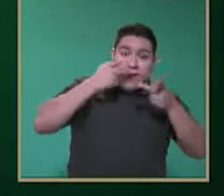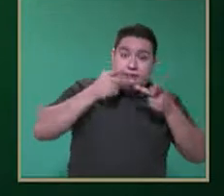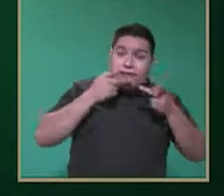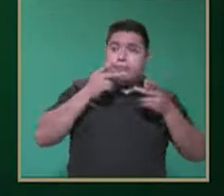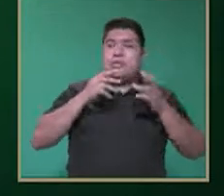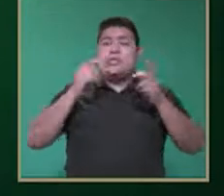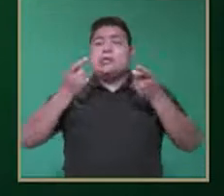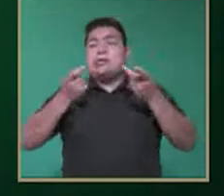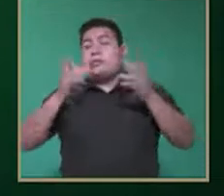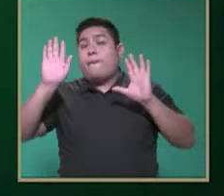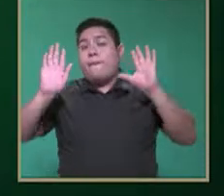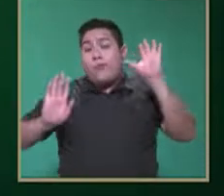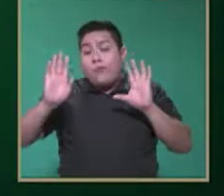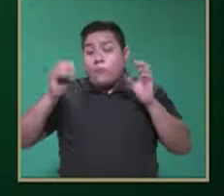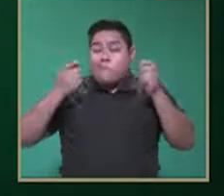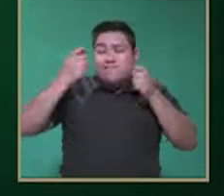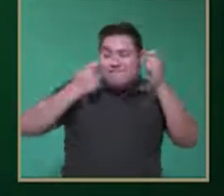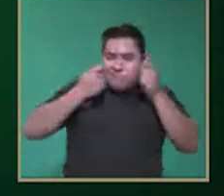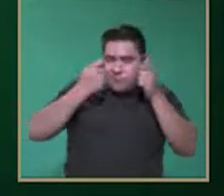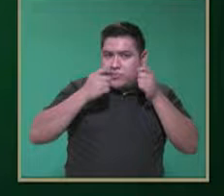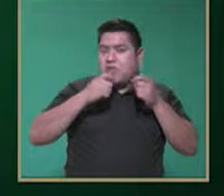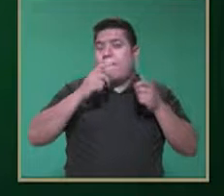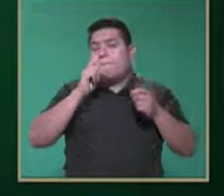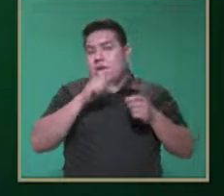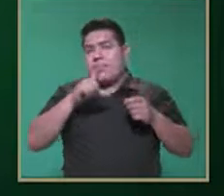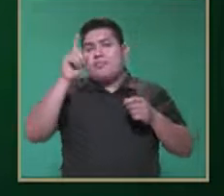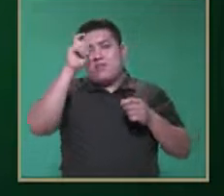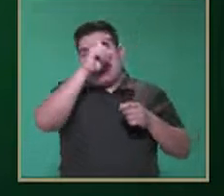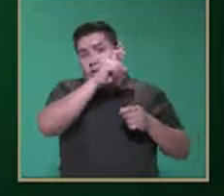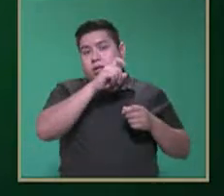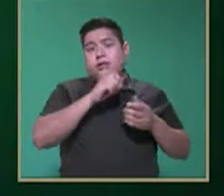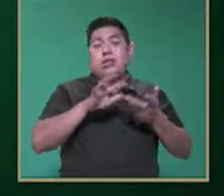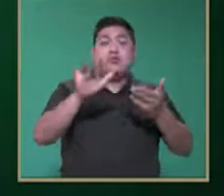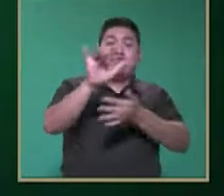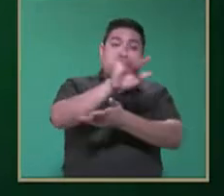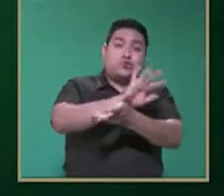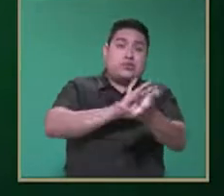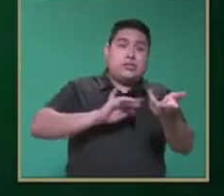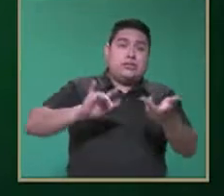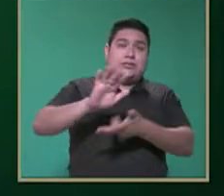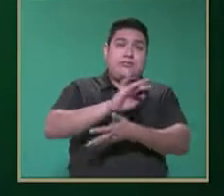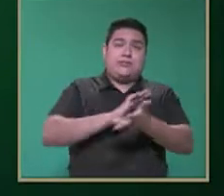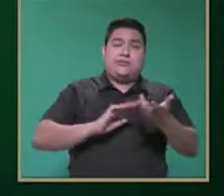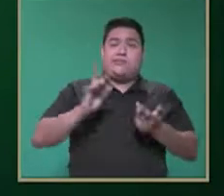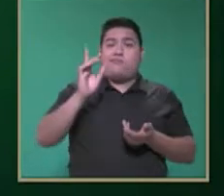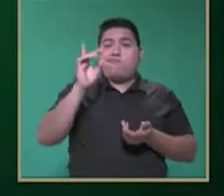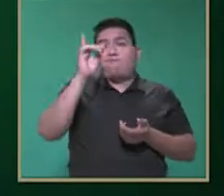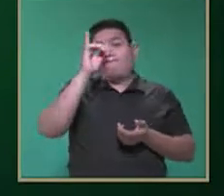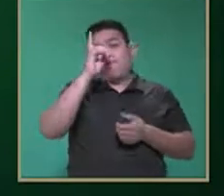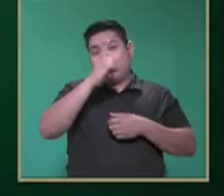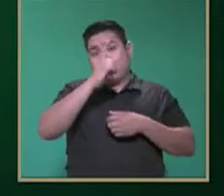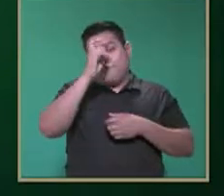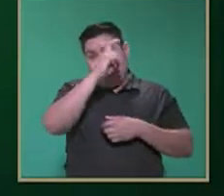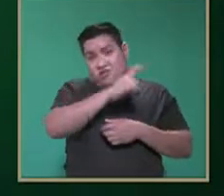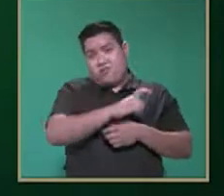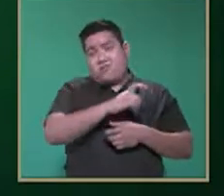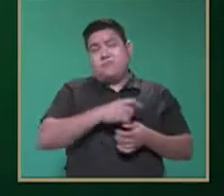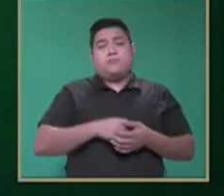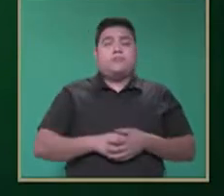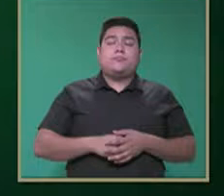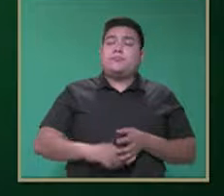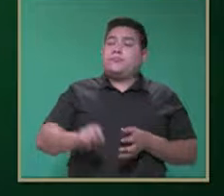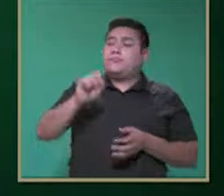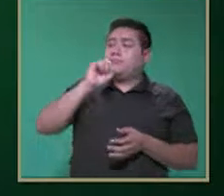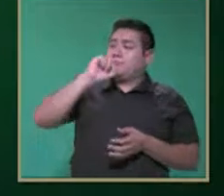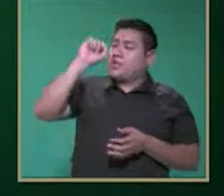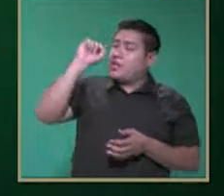Así mismo, la socialización está alterada y además tienen